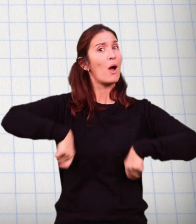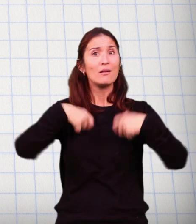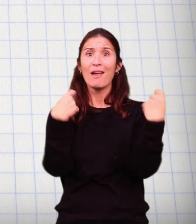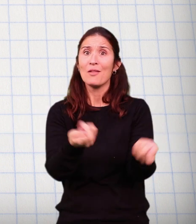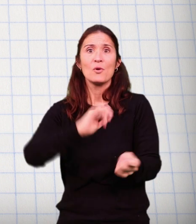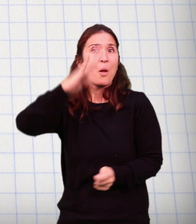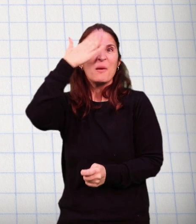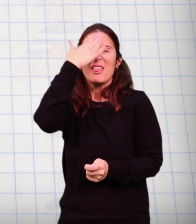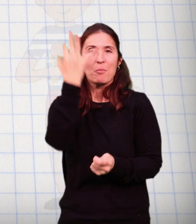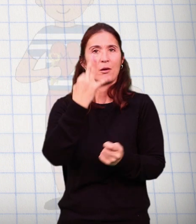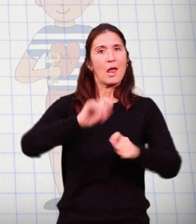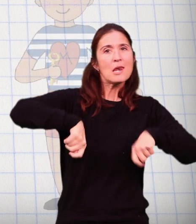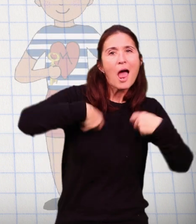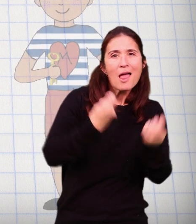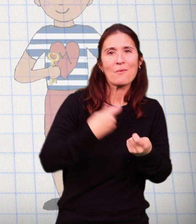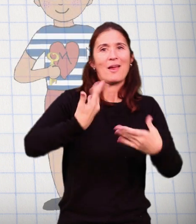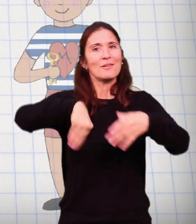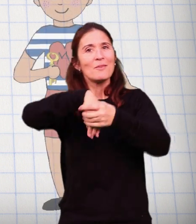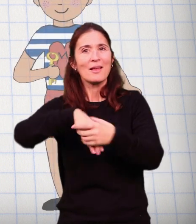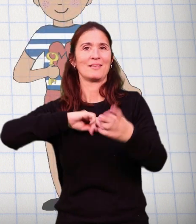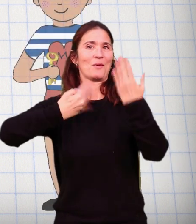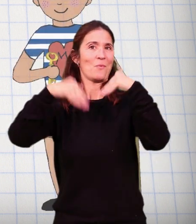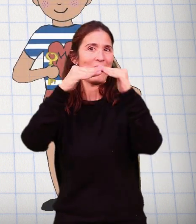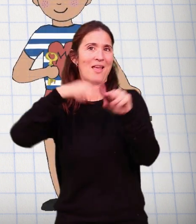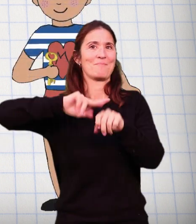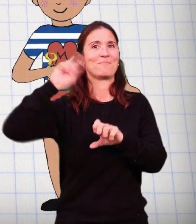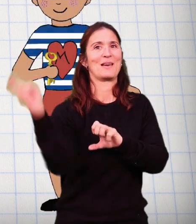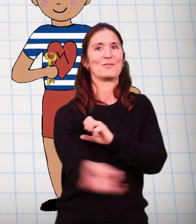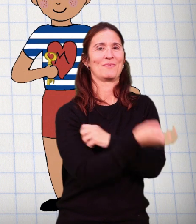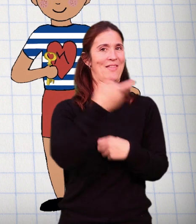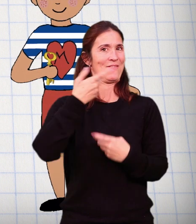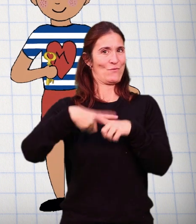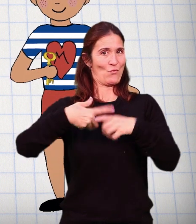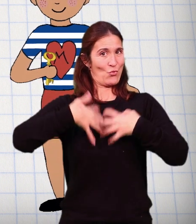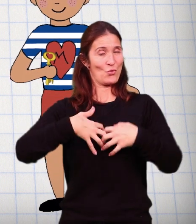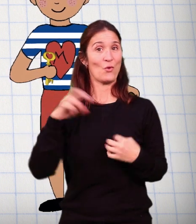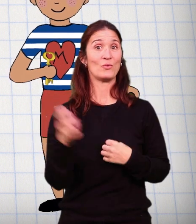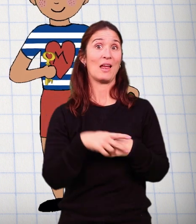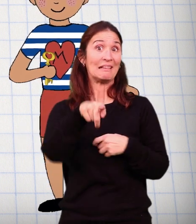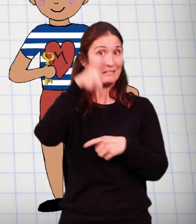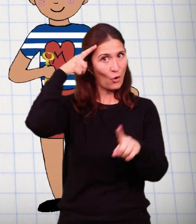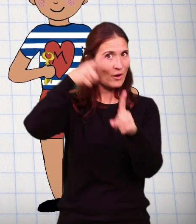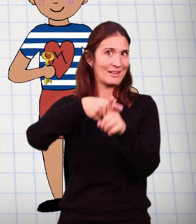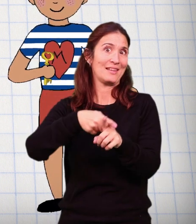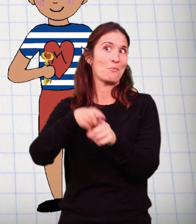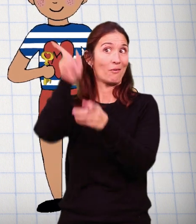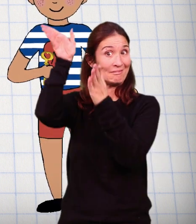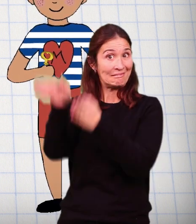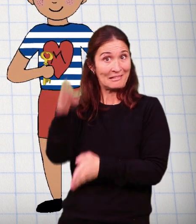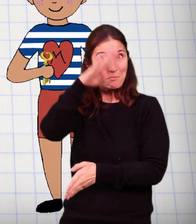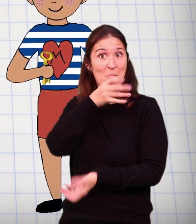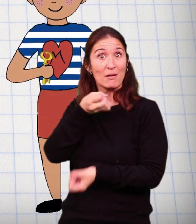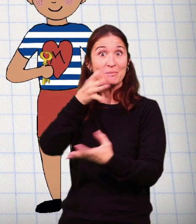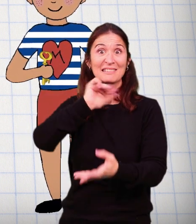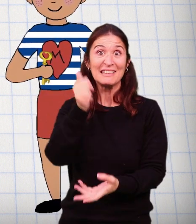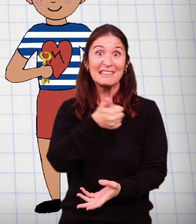naturalidad los principios de igualdad e inclusión de personas con diversidad funcional. Finalmente será el secreto del papá de Miguel